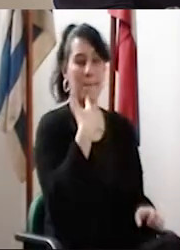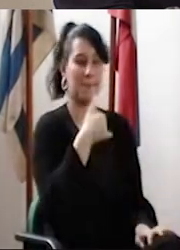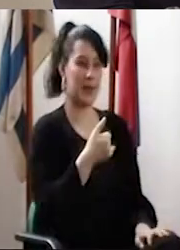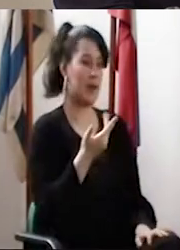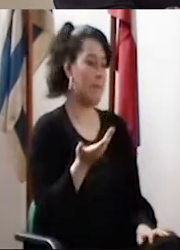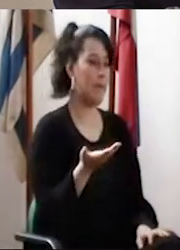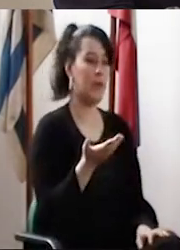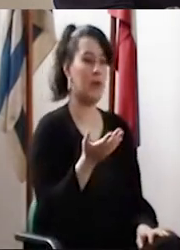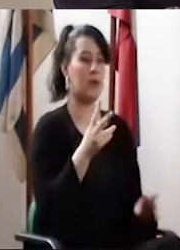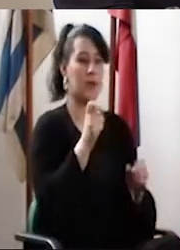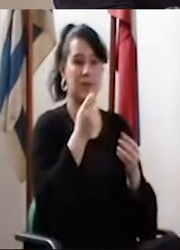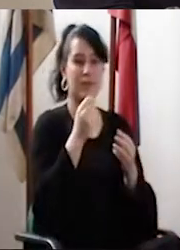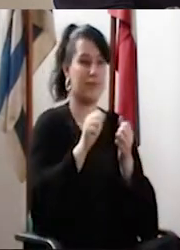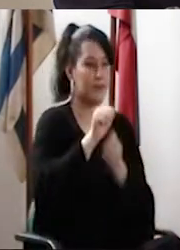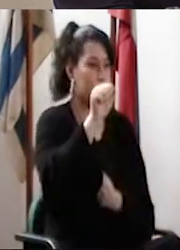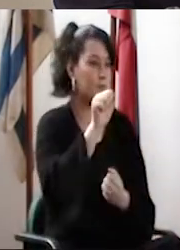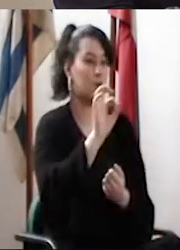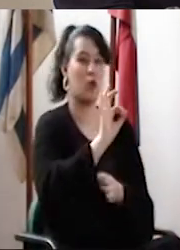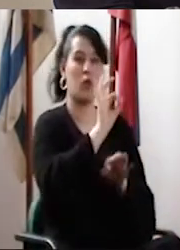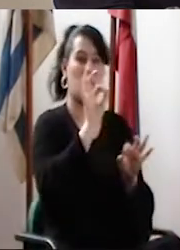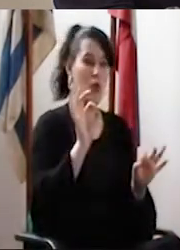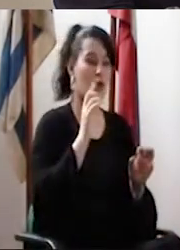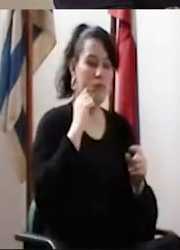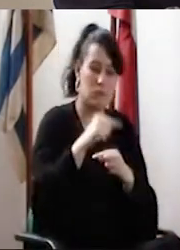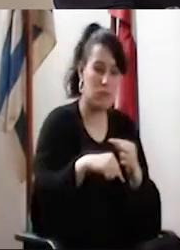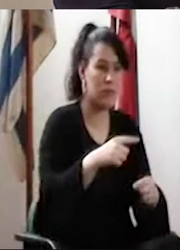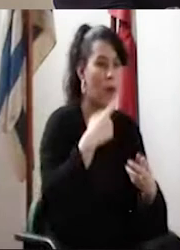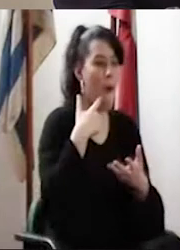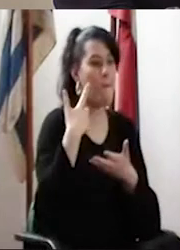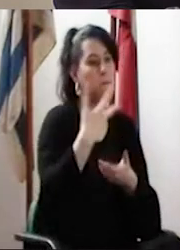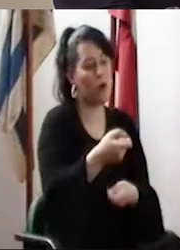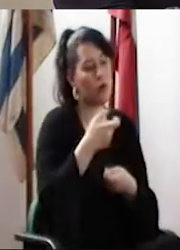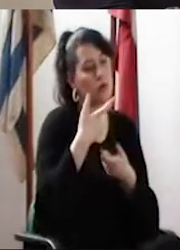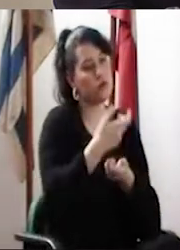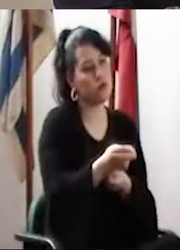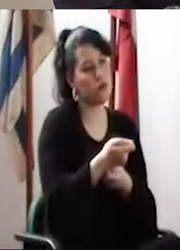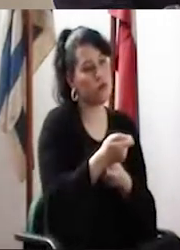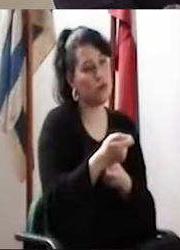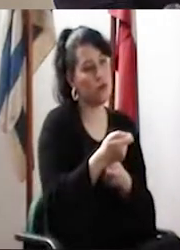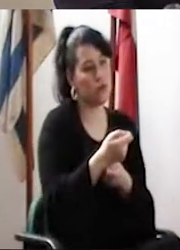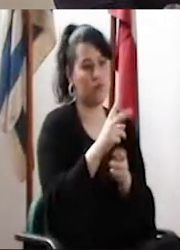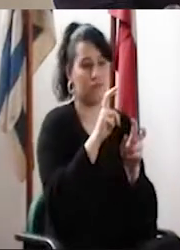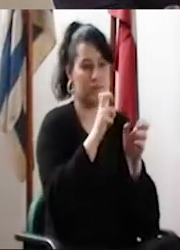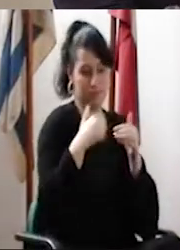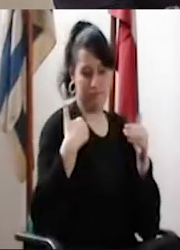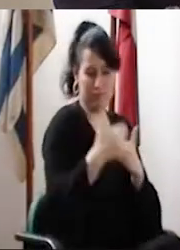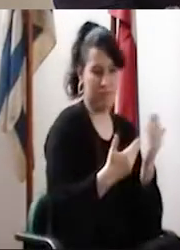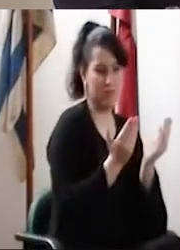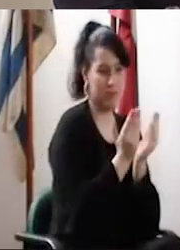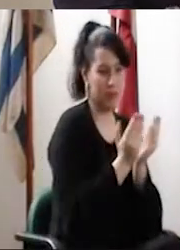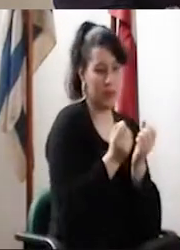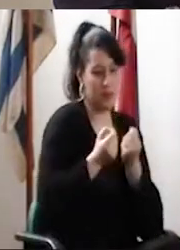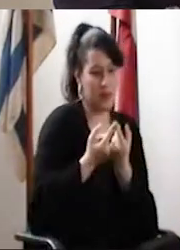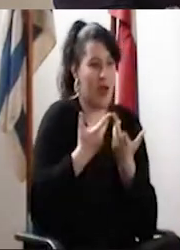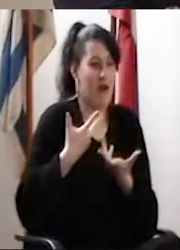Y, como por ejemplo, el estímulo al egreso, el seguimiento y apoyo a las trayectorias